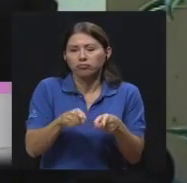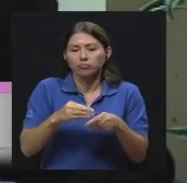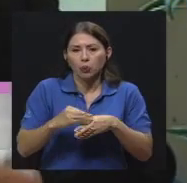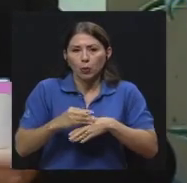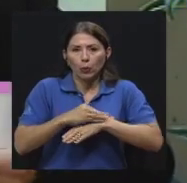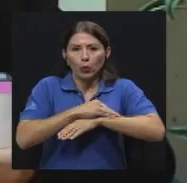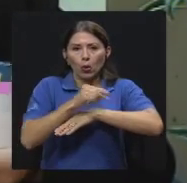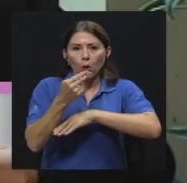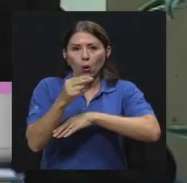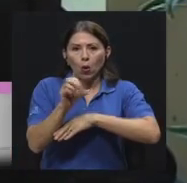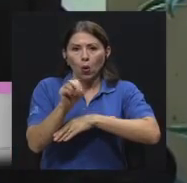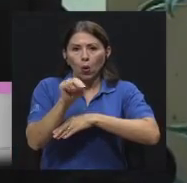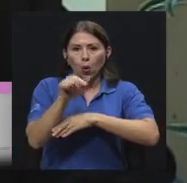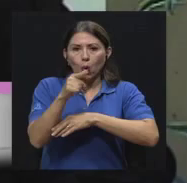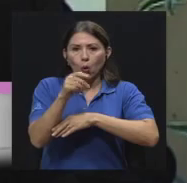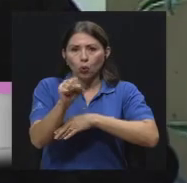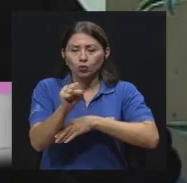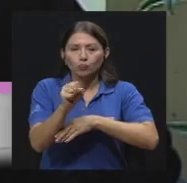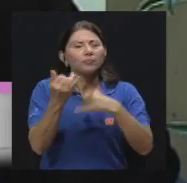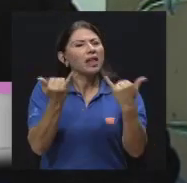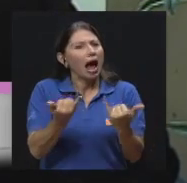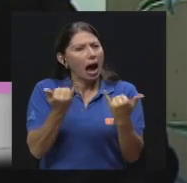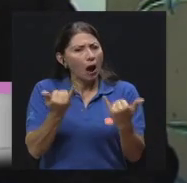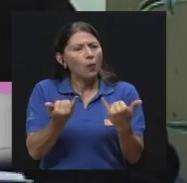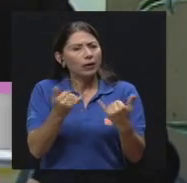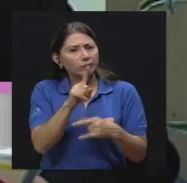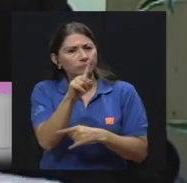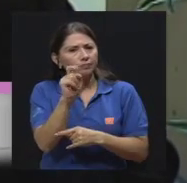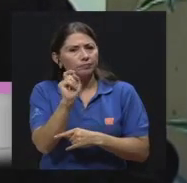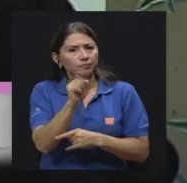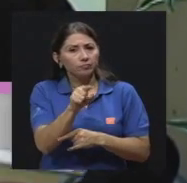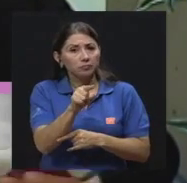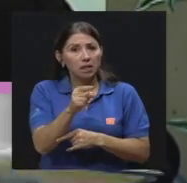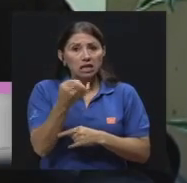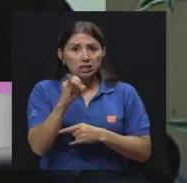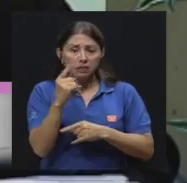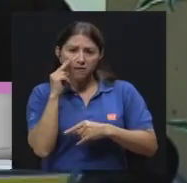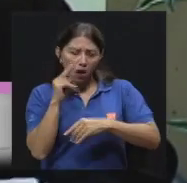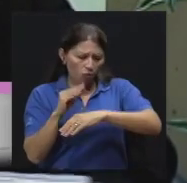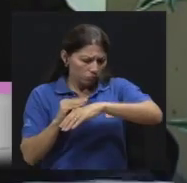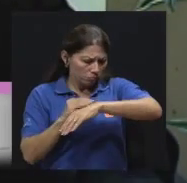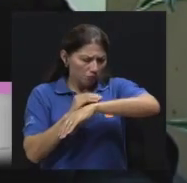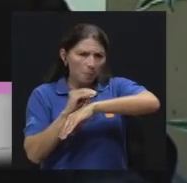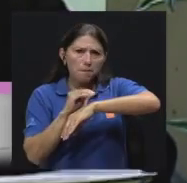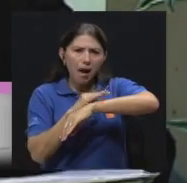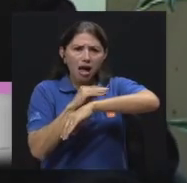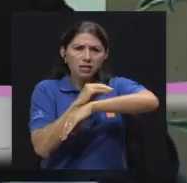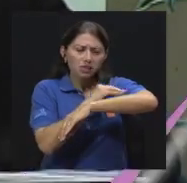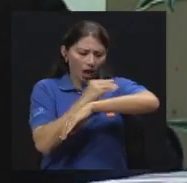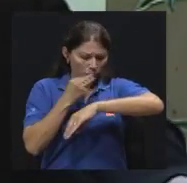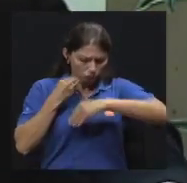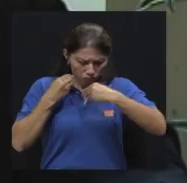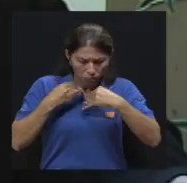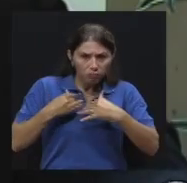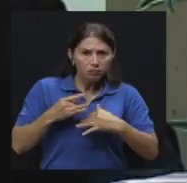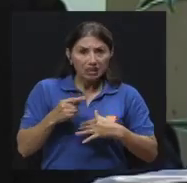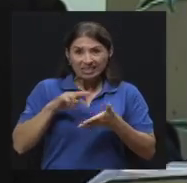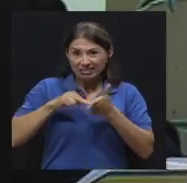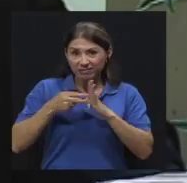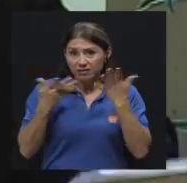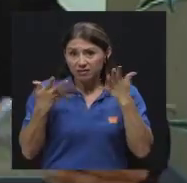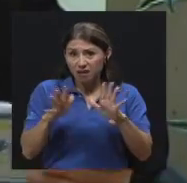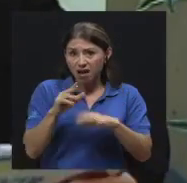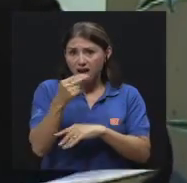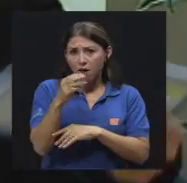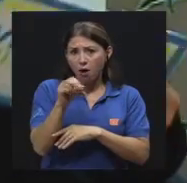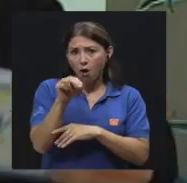estos hongos y ahora sí me gustaría, doctor, preguntarle si toda mancha en la piel es un hongo, que es lo que normalmente nosotros vemos en